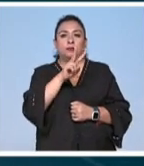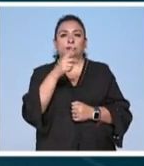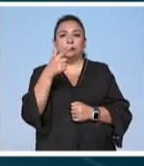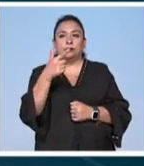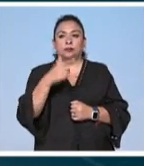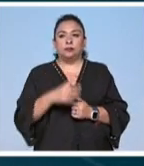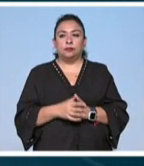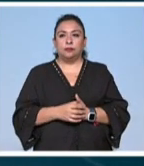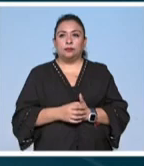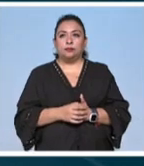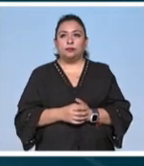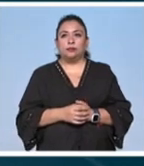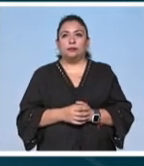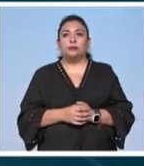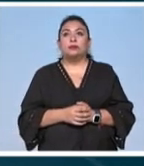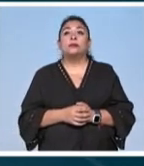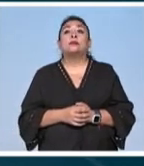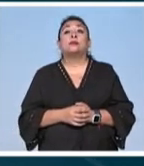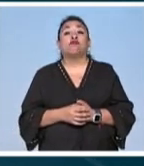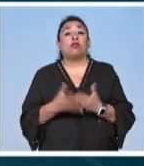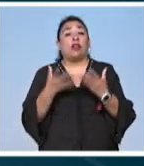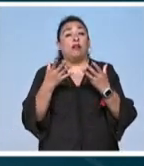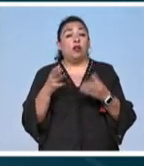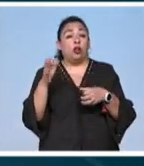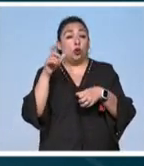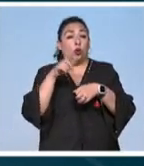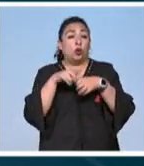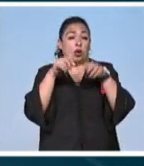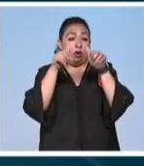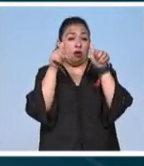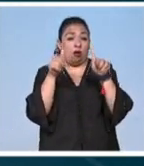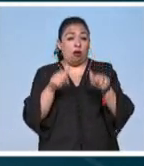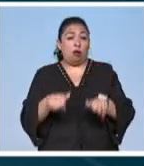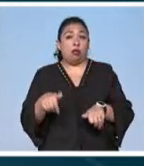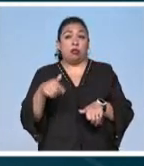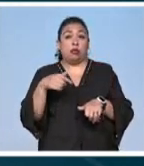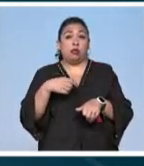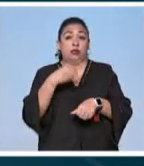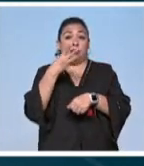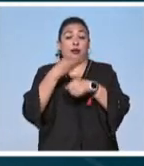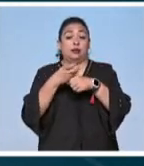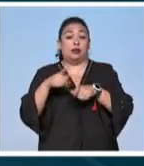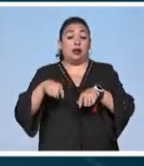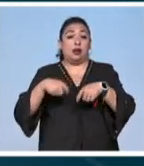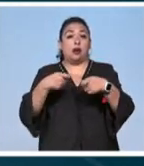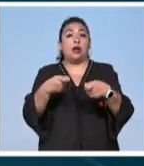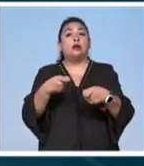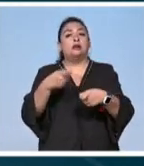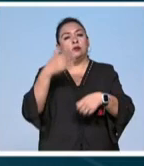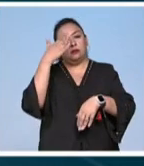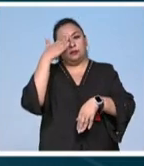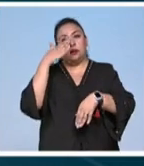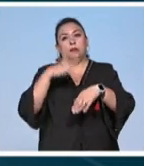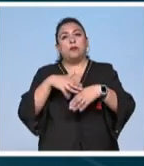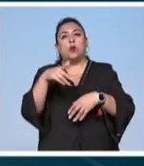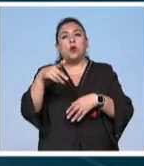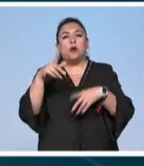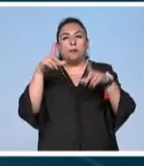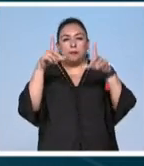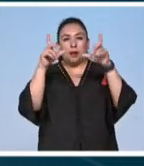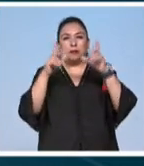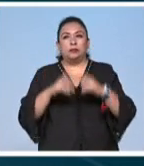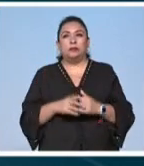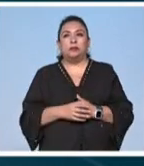gaspar la riqueza cultural y artística de la tercera raíz se inmortaliza en la lente